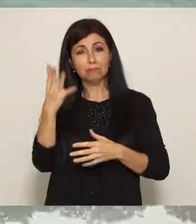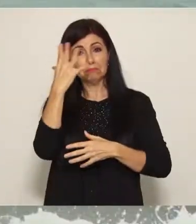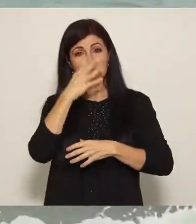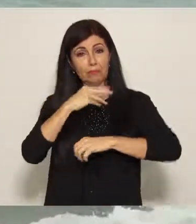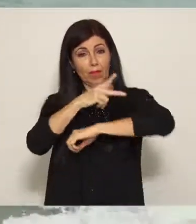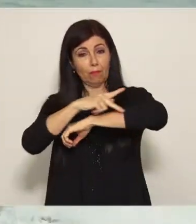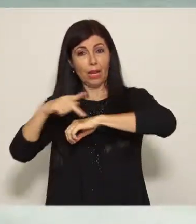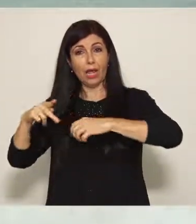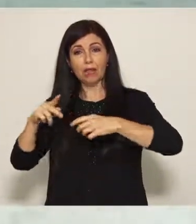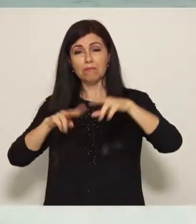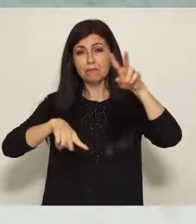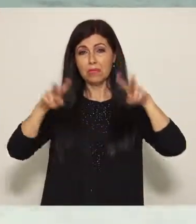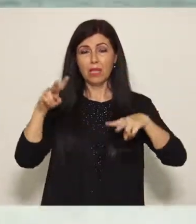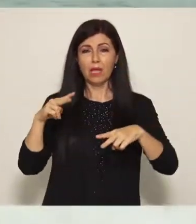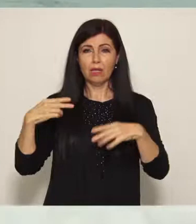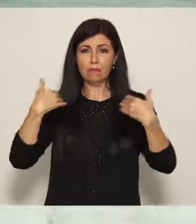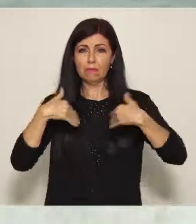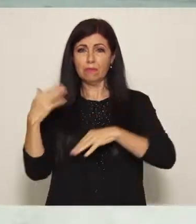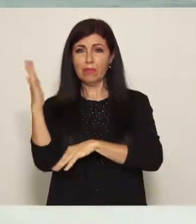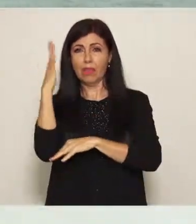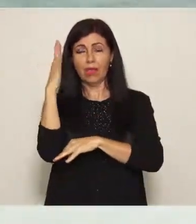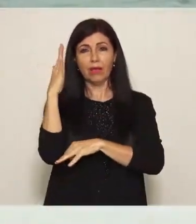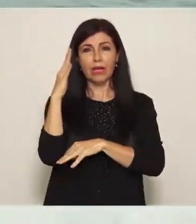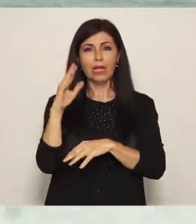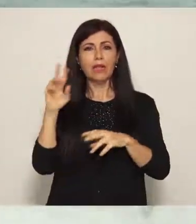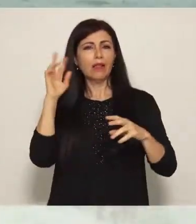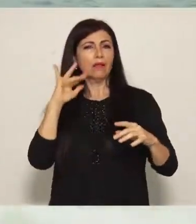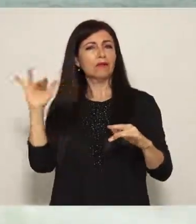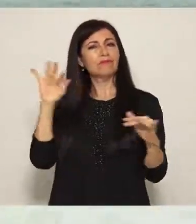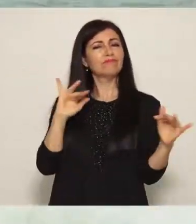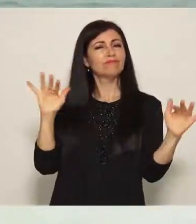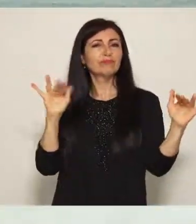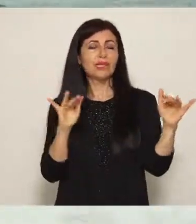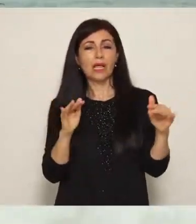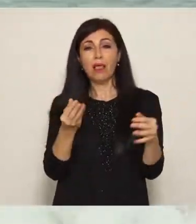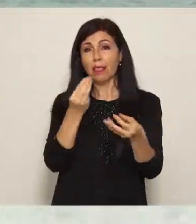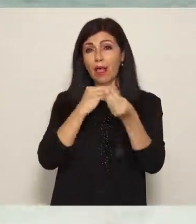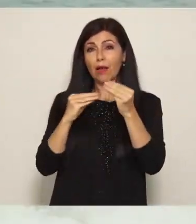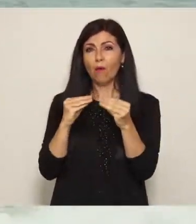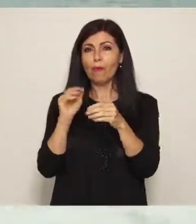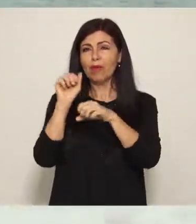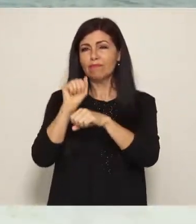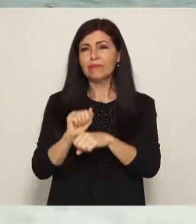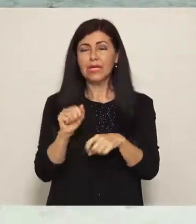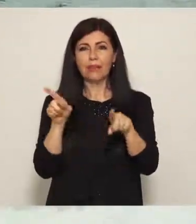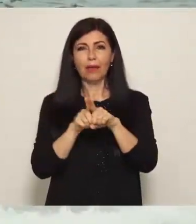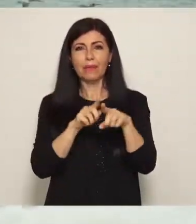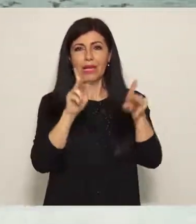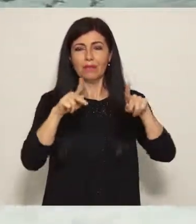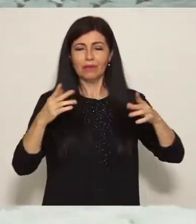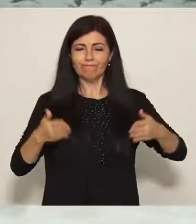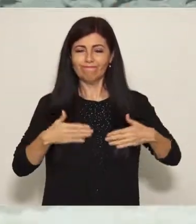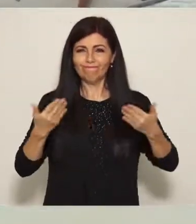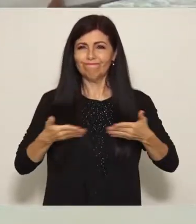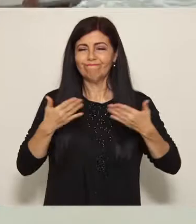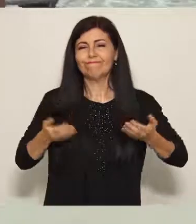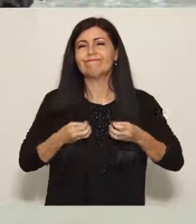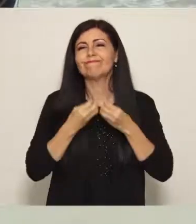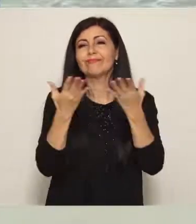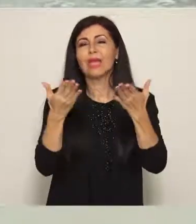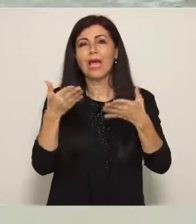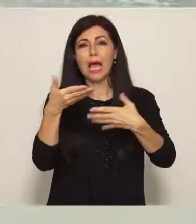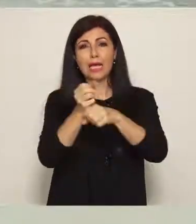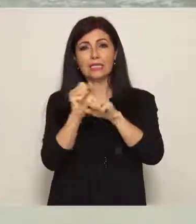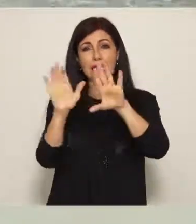Atractivas playas, diversidad de flora y fauna, el ritmo del calipso, el sabor de su comida criolla y el carisma de sus habitantes